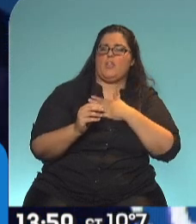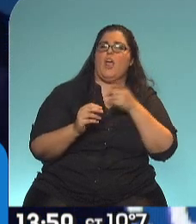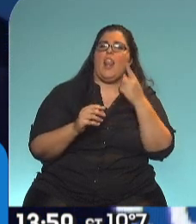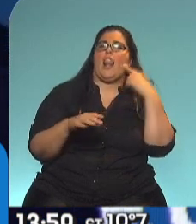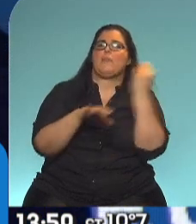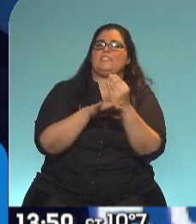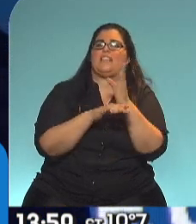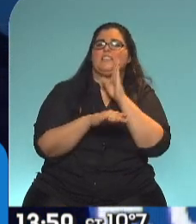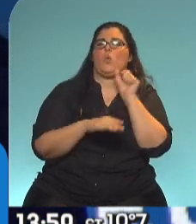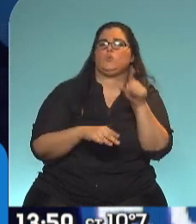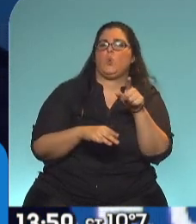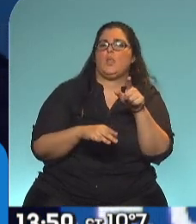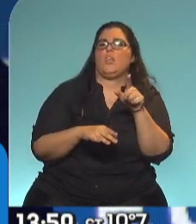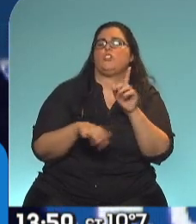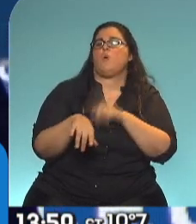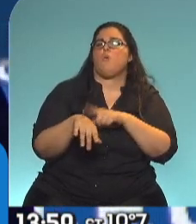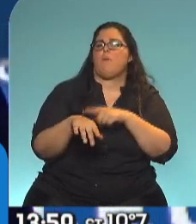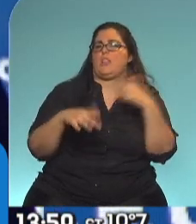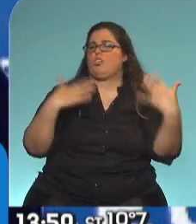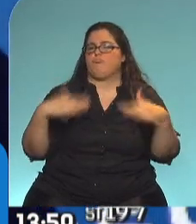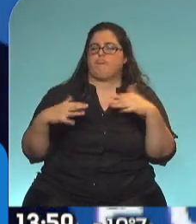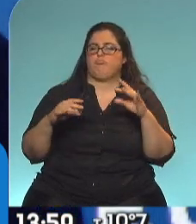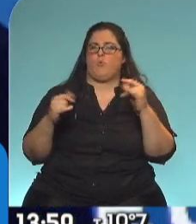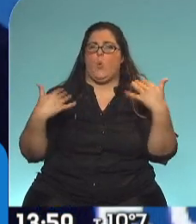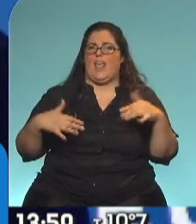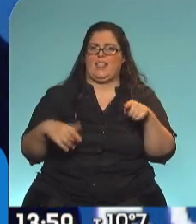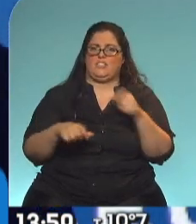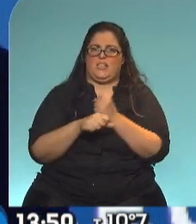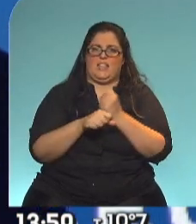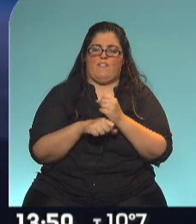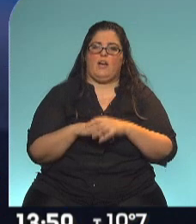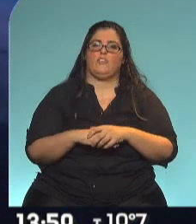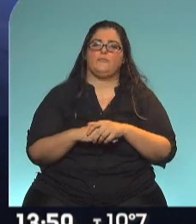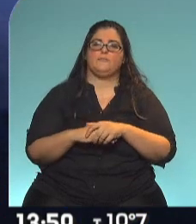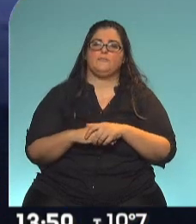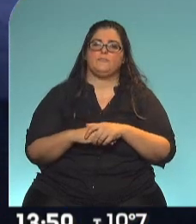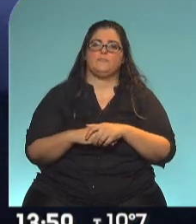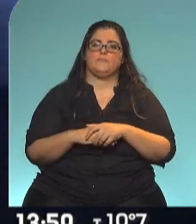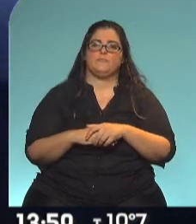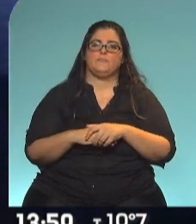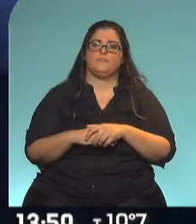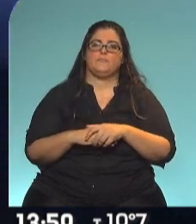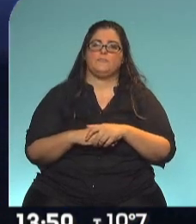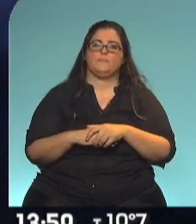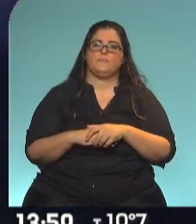one of the most pressing threats of our time. Yo también me llamo eso.